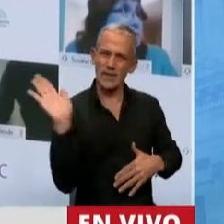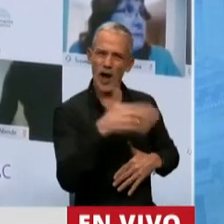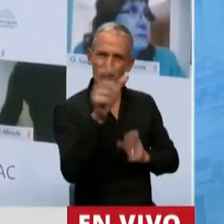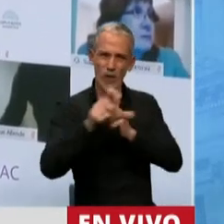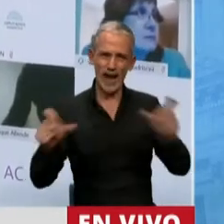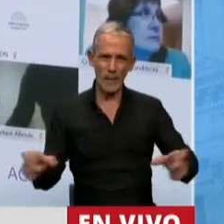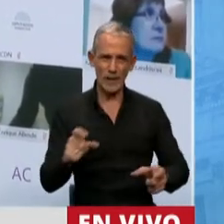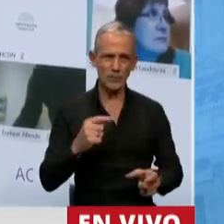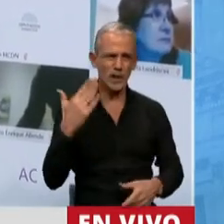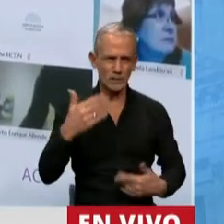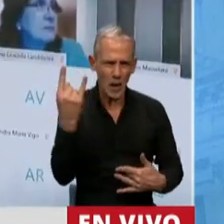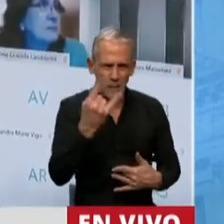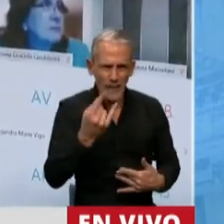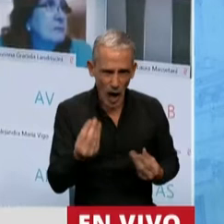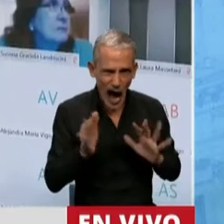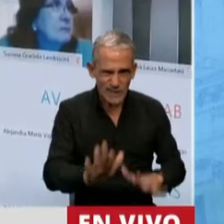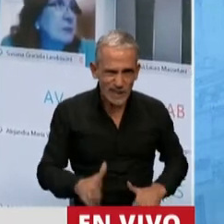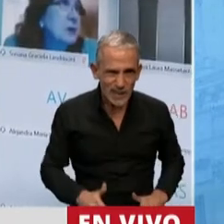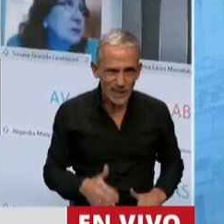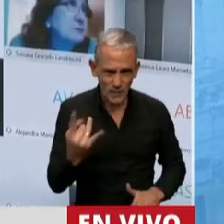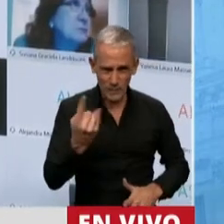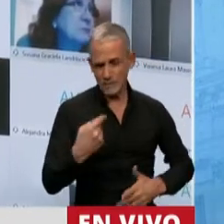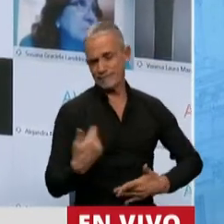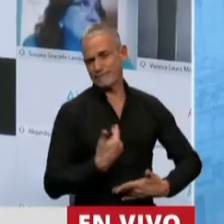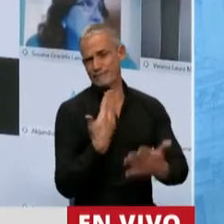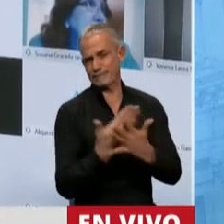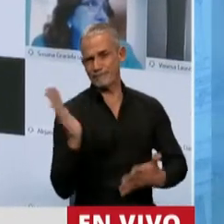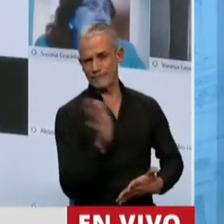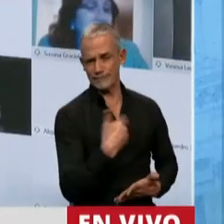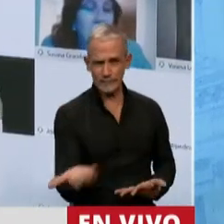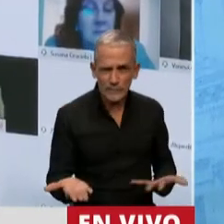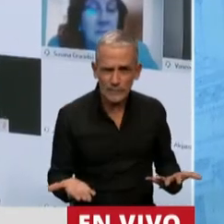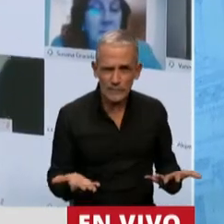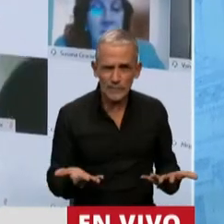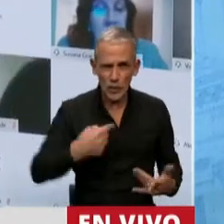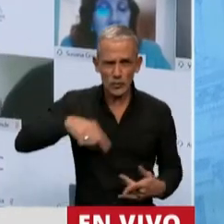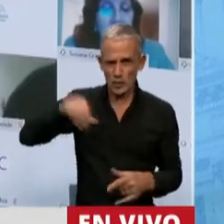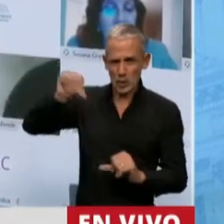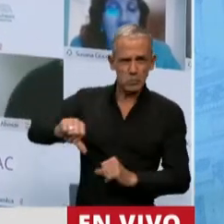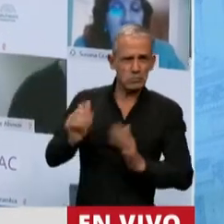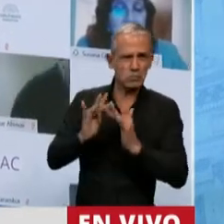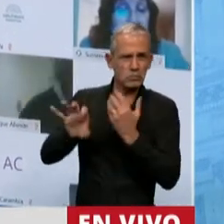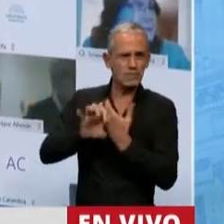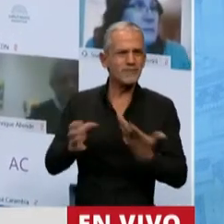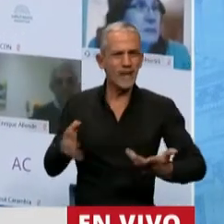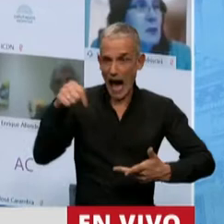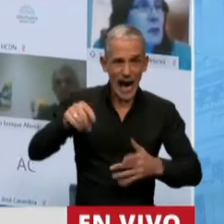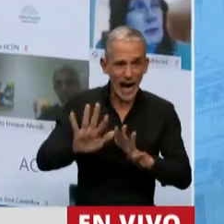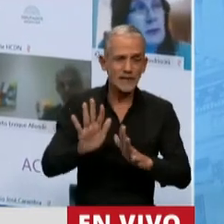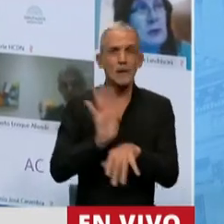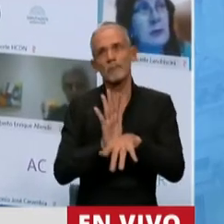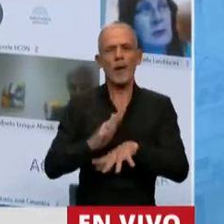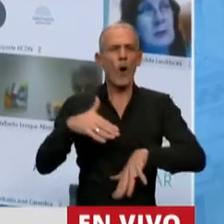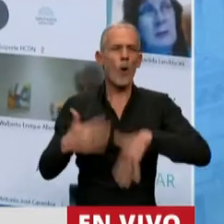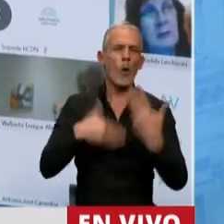descaradamente, descaradamente, porque están mintiéndole a la gente descaradamente. Lo que están haciendo acá es jugar